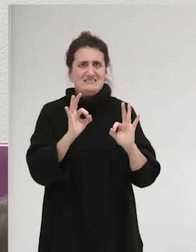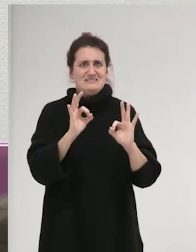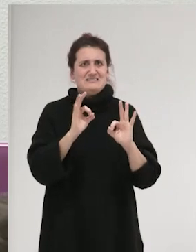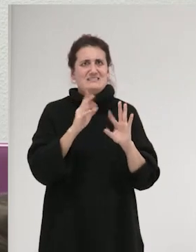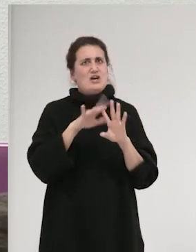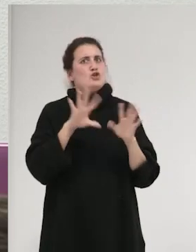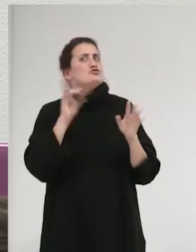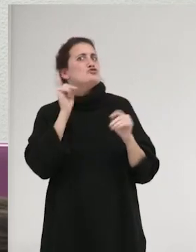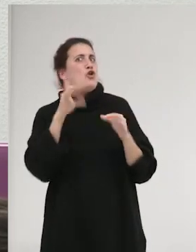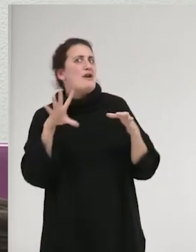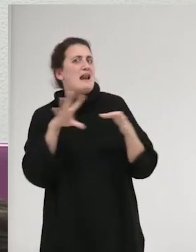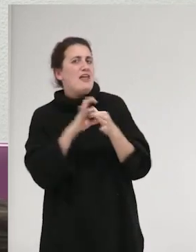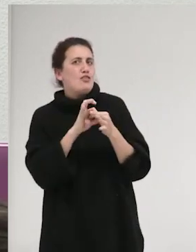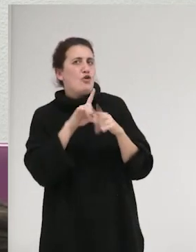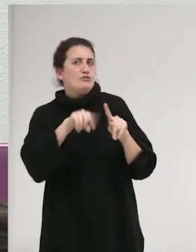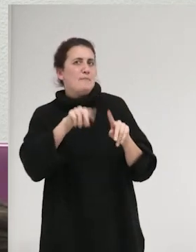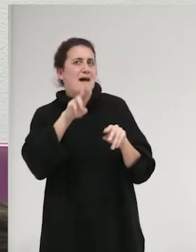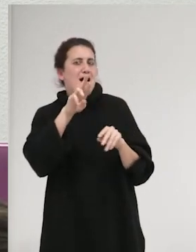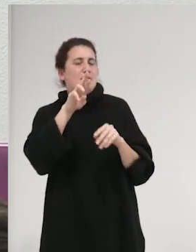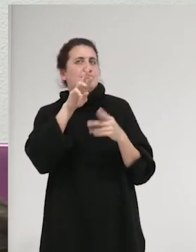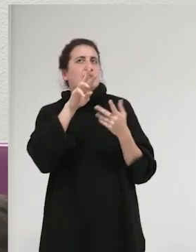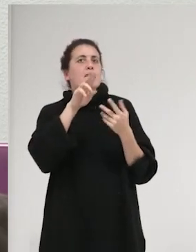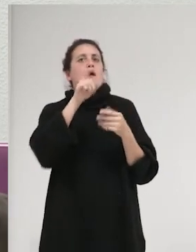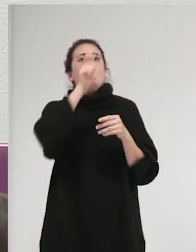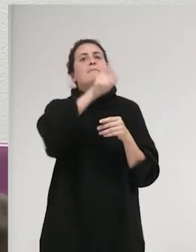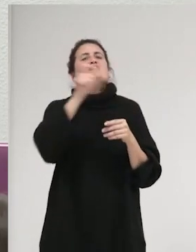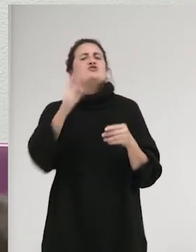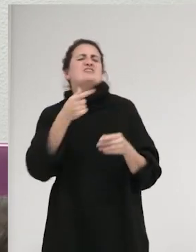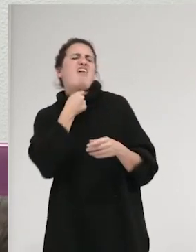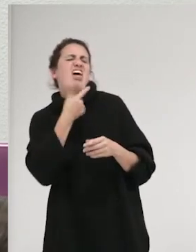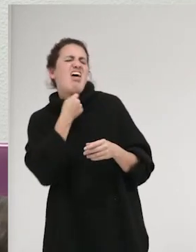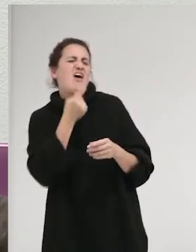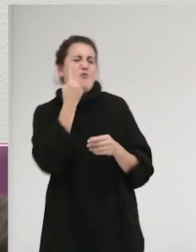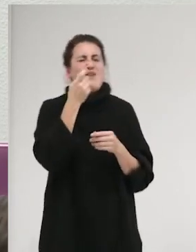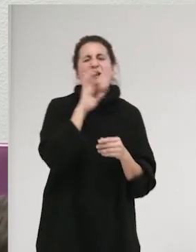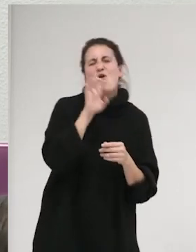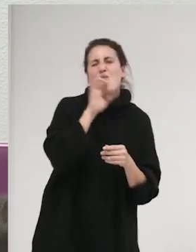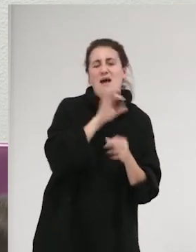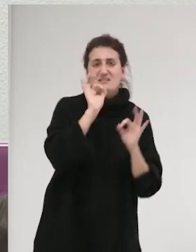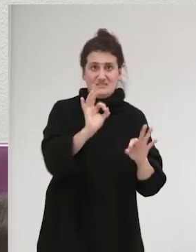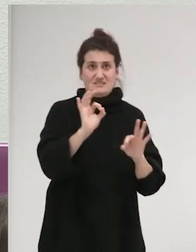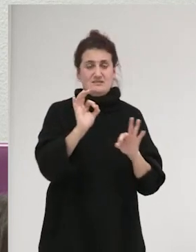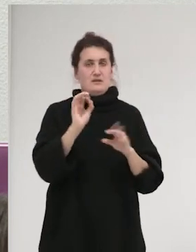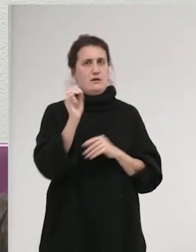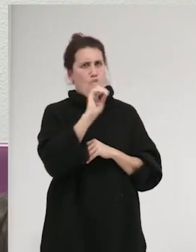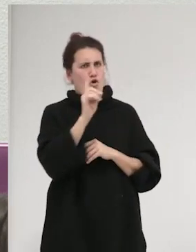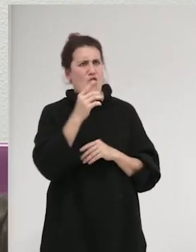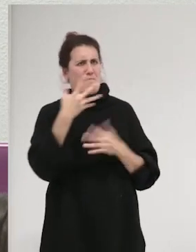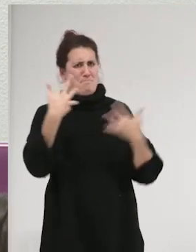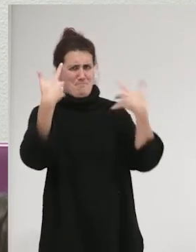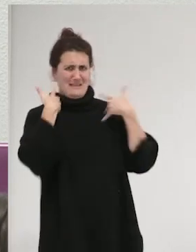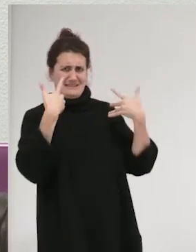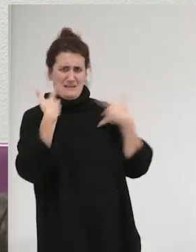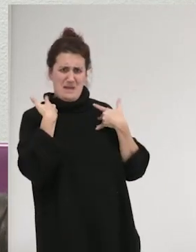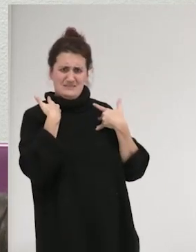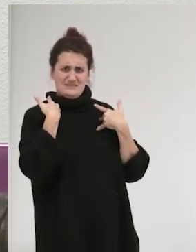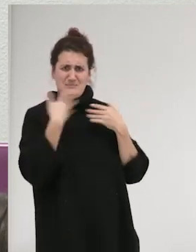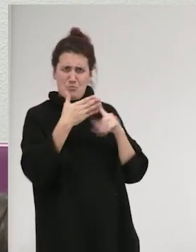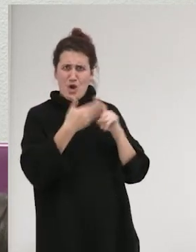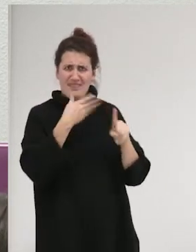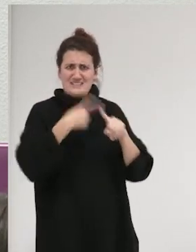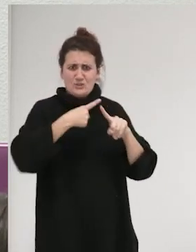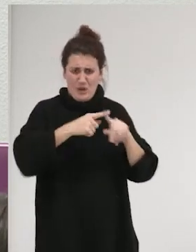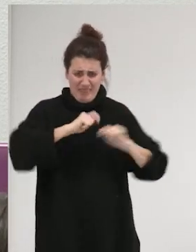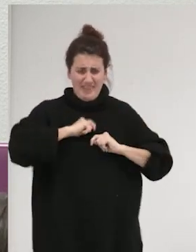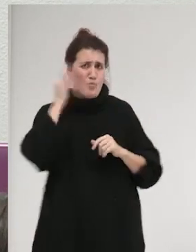está diciendo respecto a las personas que se ríen de una broma así? Sino, ¿qué está diciendo de las víctimas de violencia sexual? ¿Qué está diciendo de las